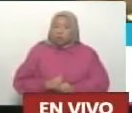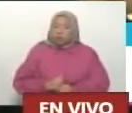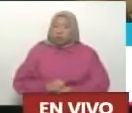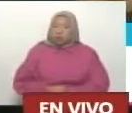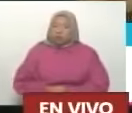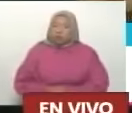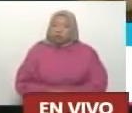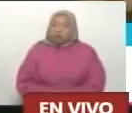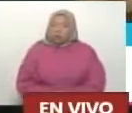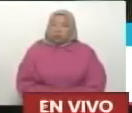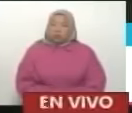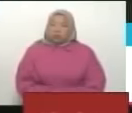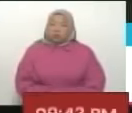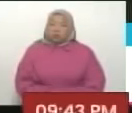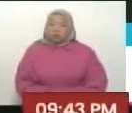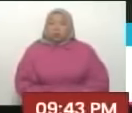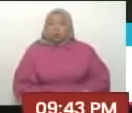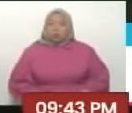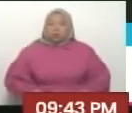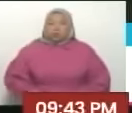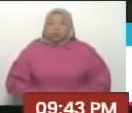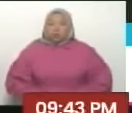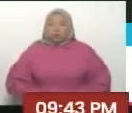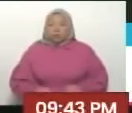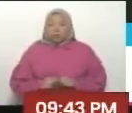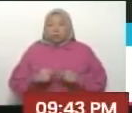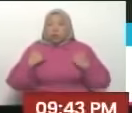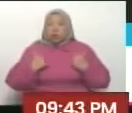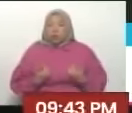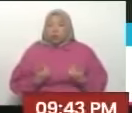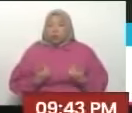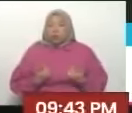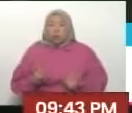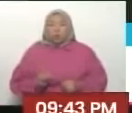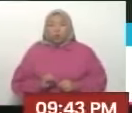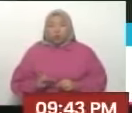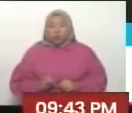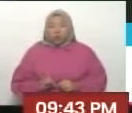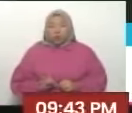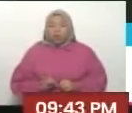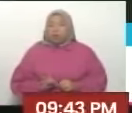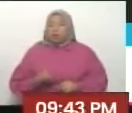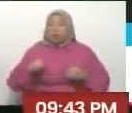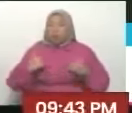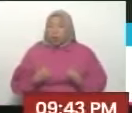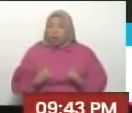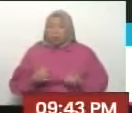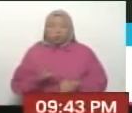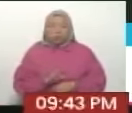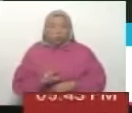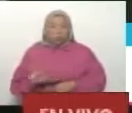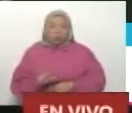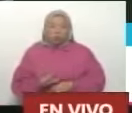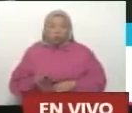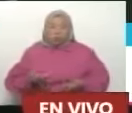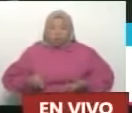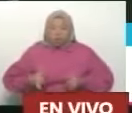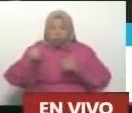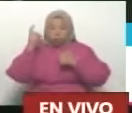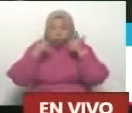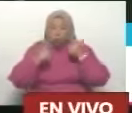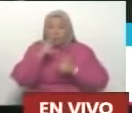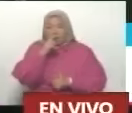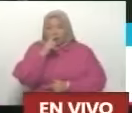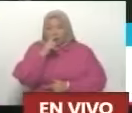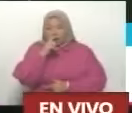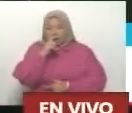diciéndonos que no en algunos espacios. Pero nosotros no desistimos porque primero estamos con el hijo de Chávez, con el que nos dejó